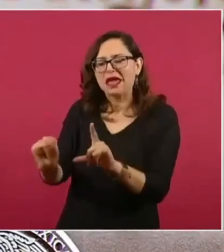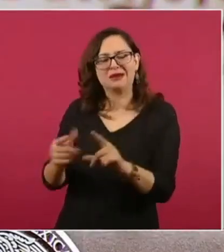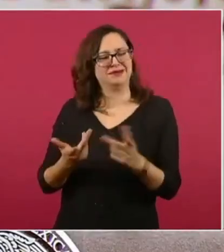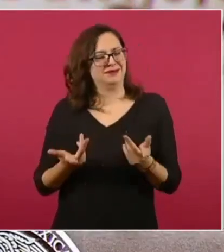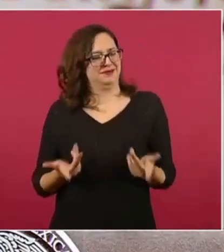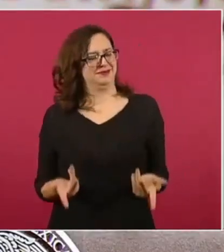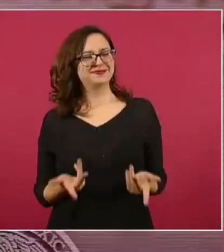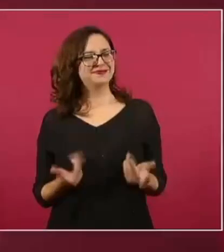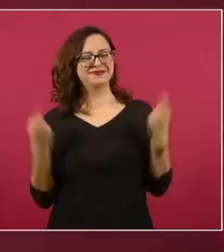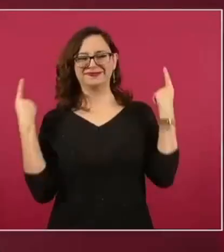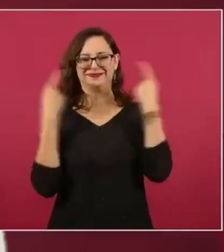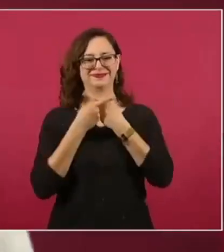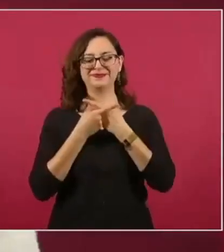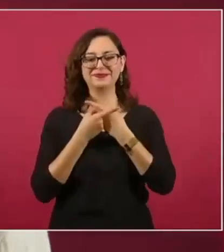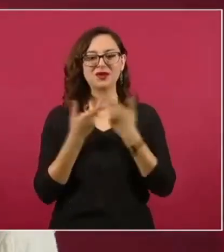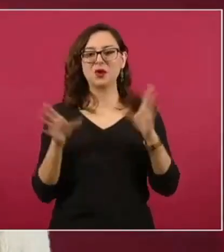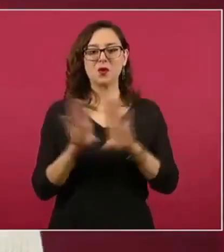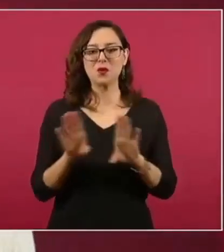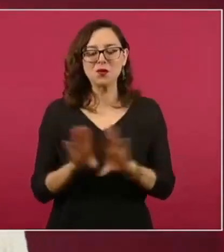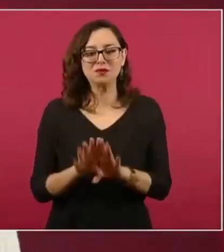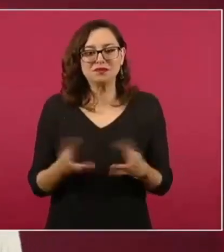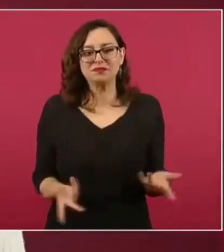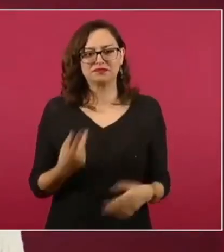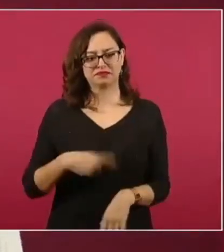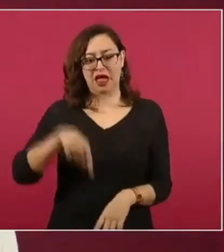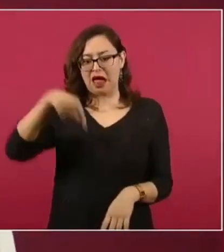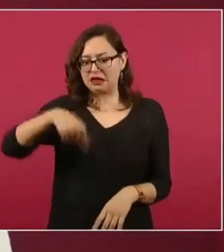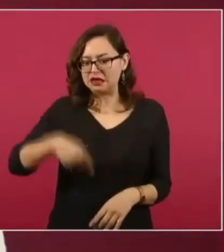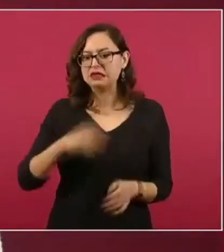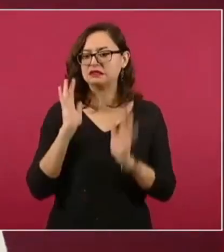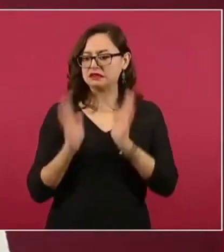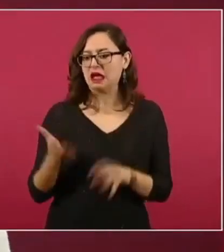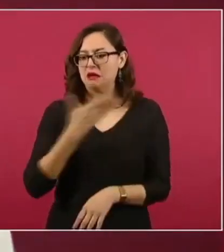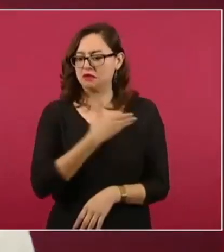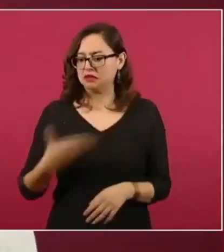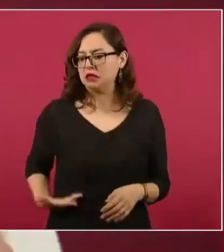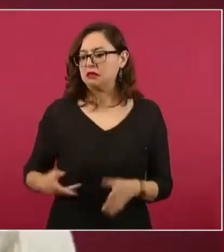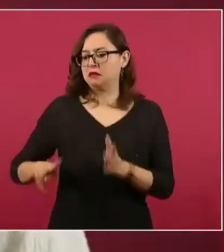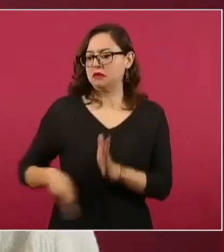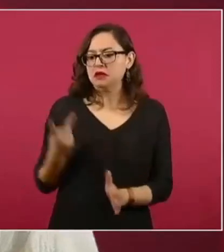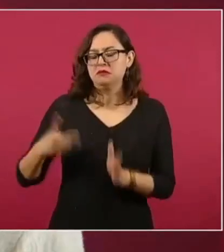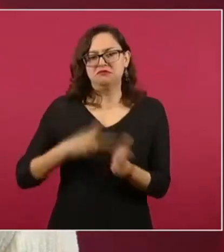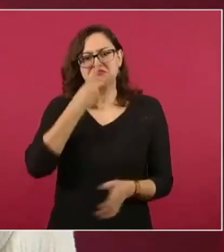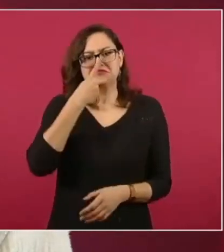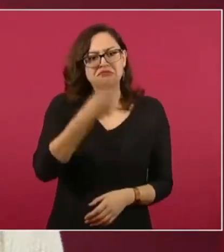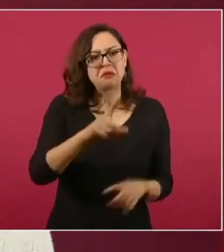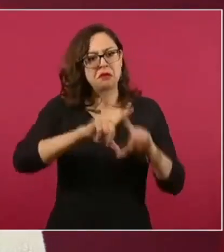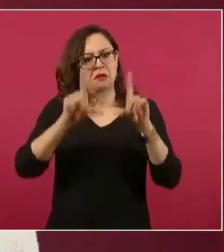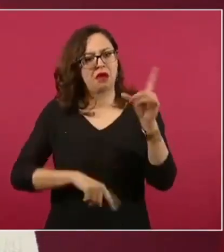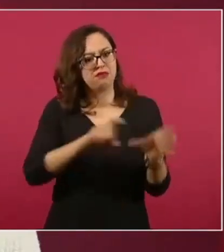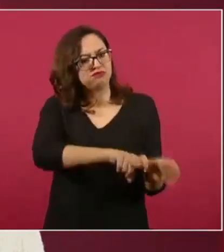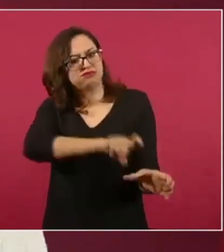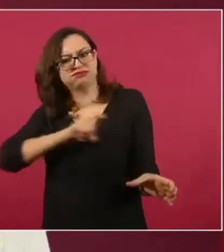ha dicho en este mismo espacio que es falso que se busque la salida del acuerdo. No va a haber ruptura, no sólo